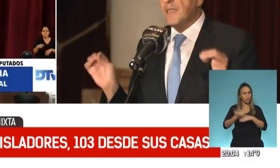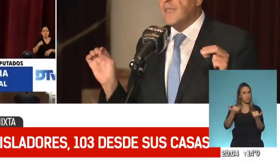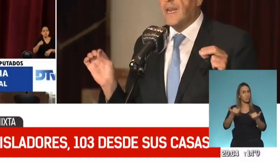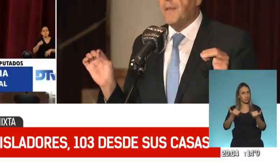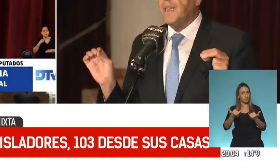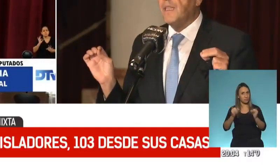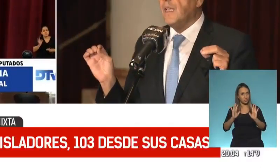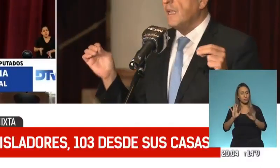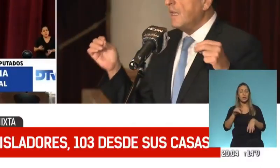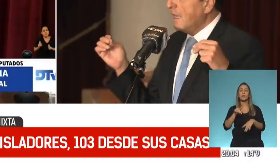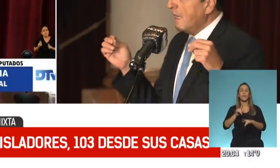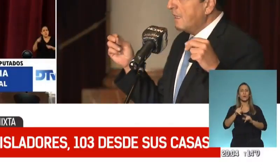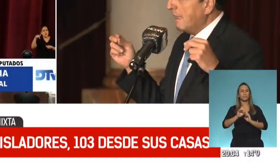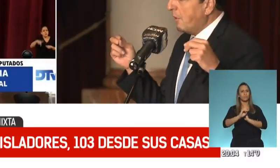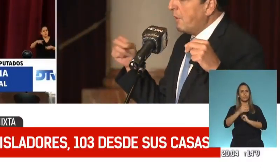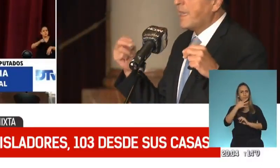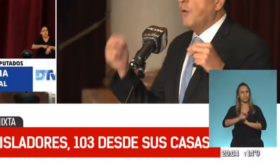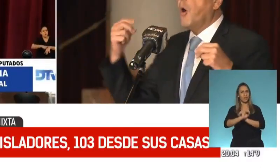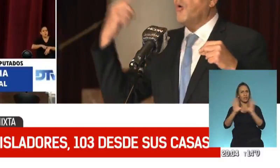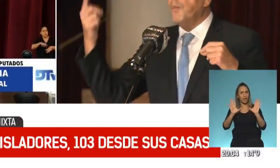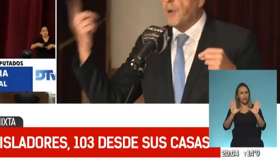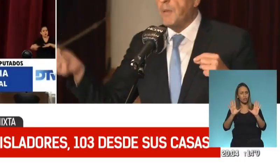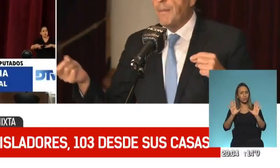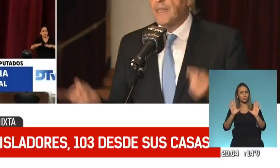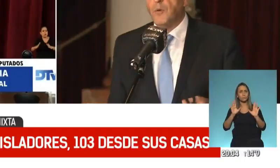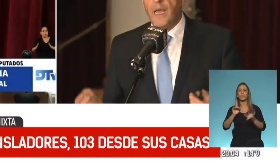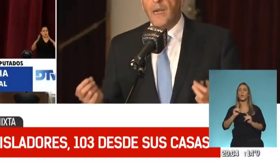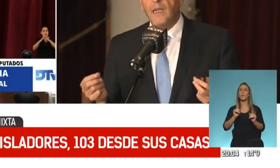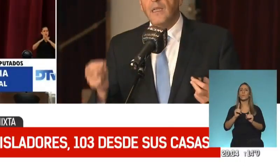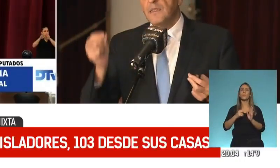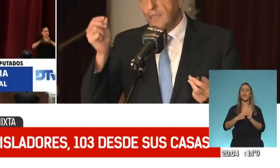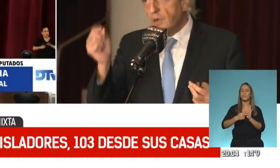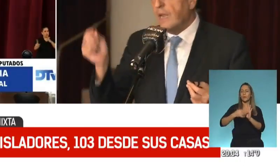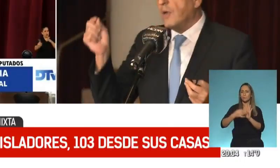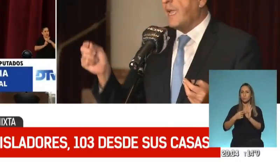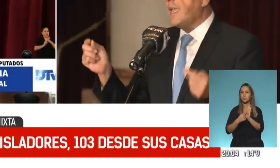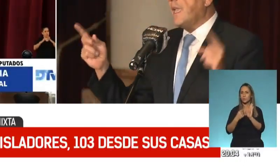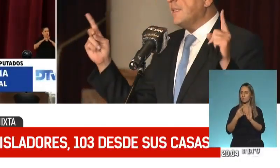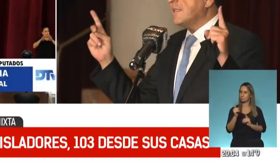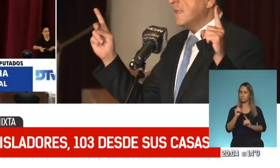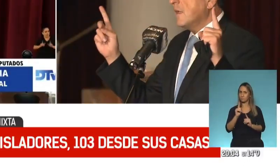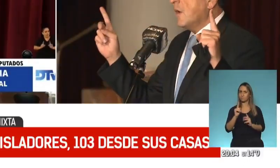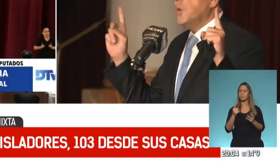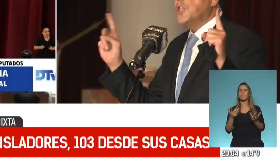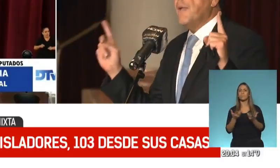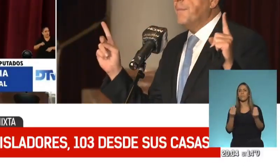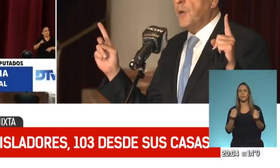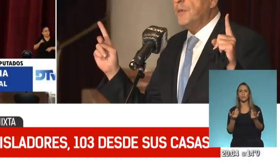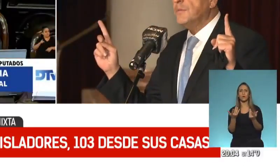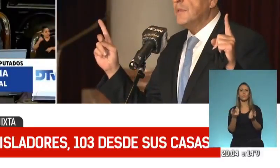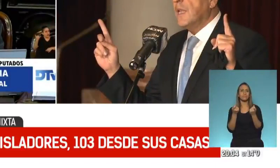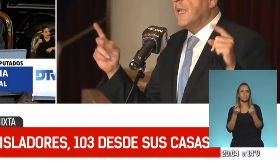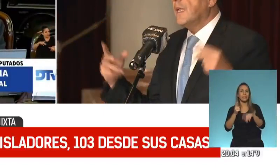para que se entienda claramente, digamos, no es que hubo un problema particular, sino que lo que hay es un